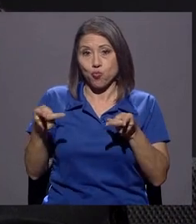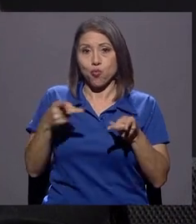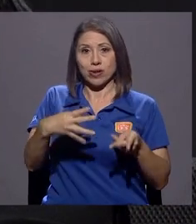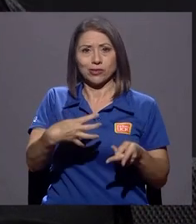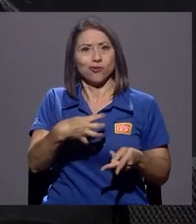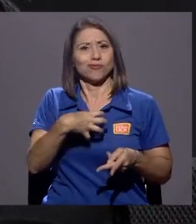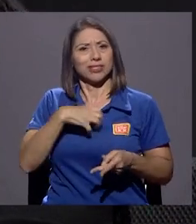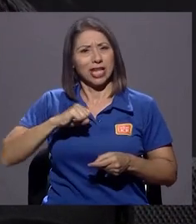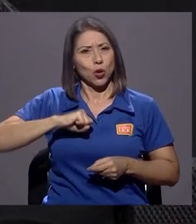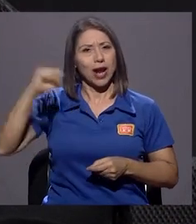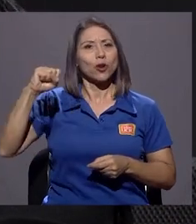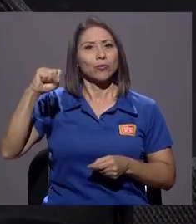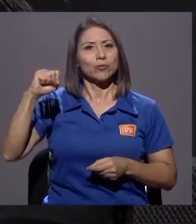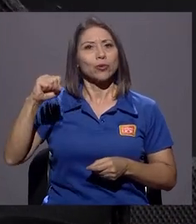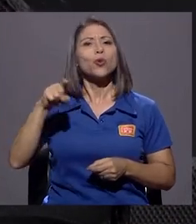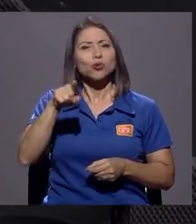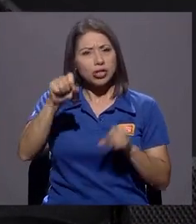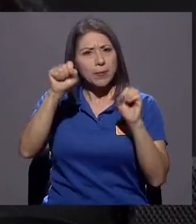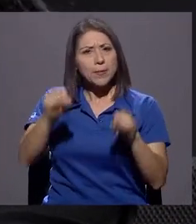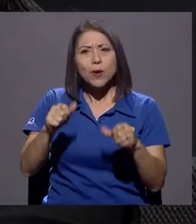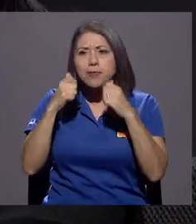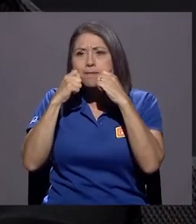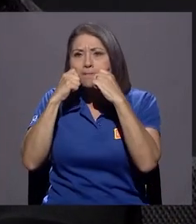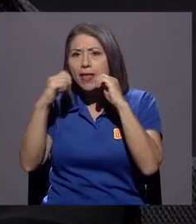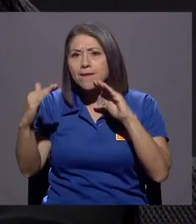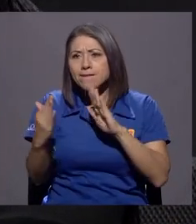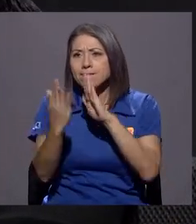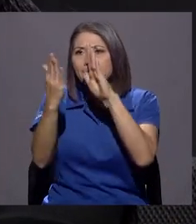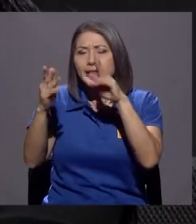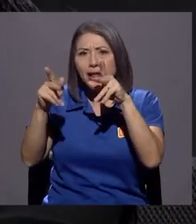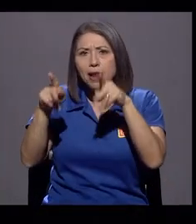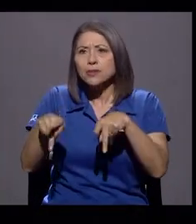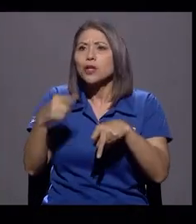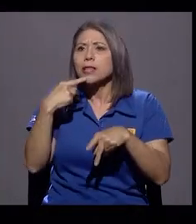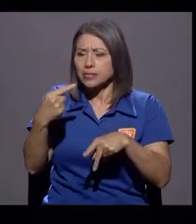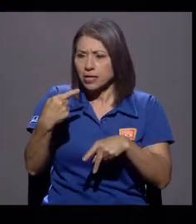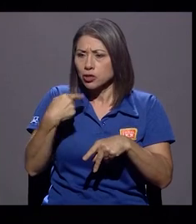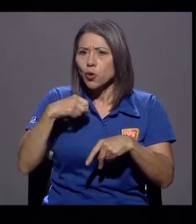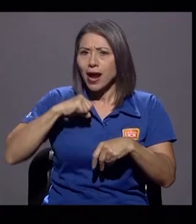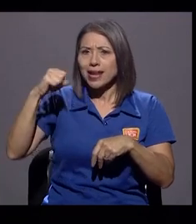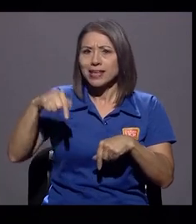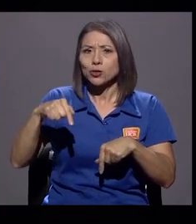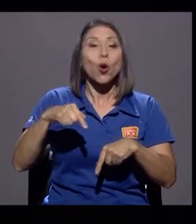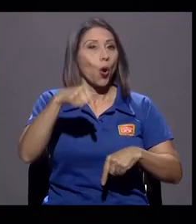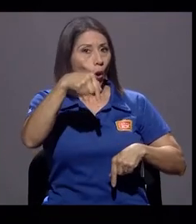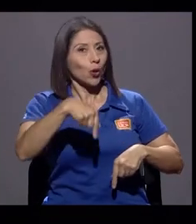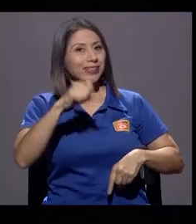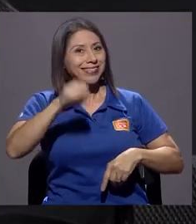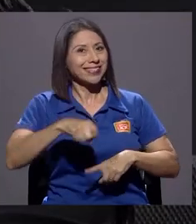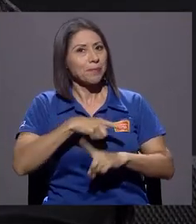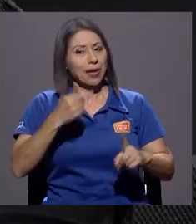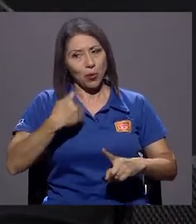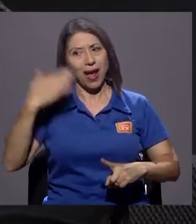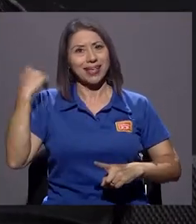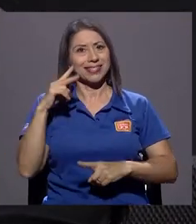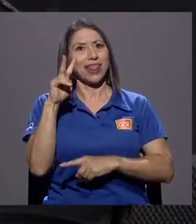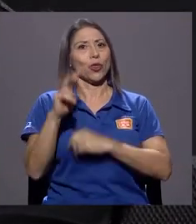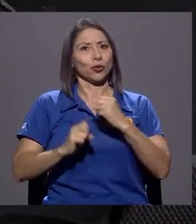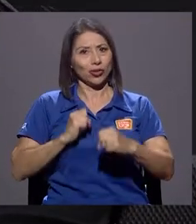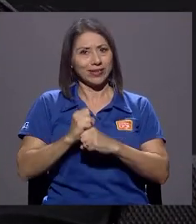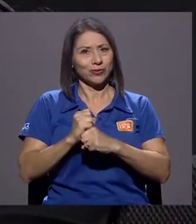a la cara, el que sea, y decirle, esto me lo gané yo. Hoy sí, pero hace dos años. Hace dos años igual, yo pese a que